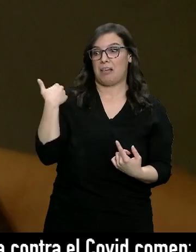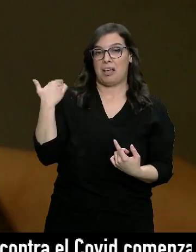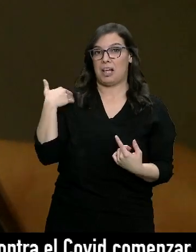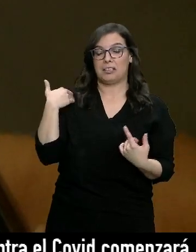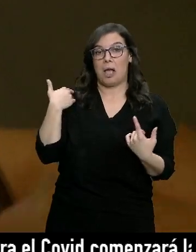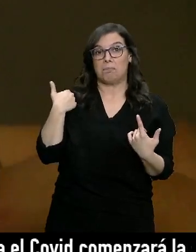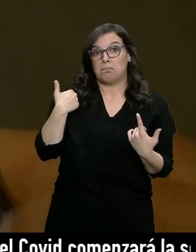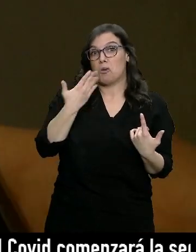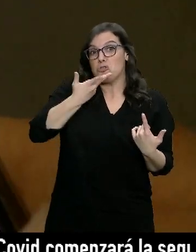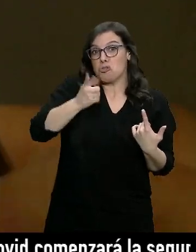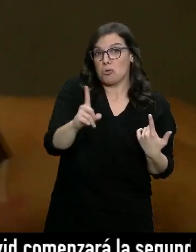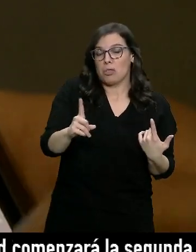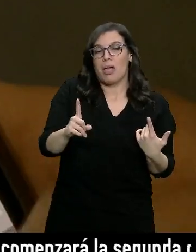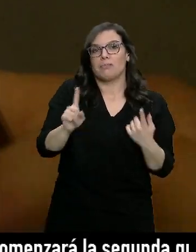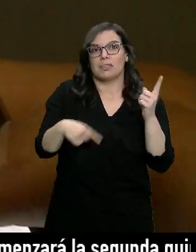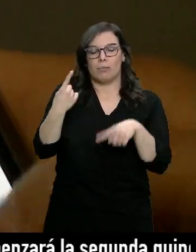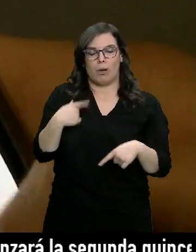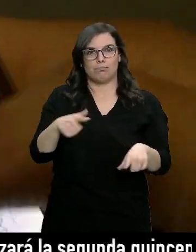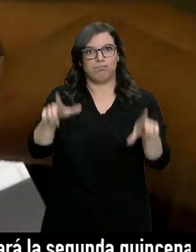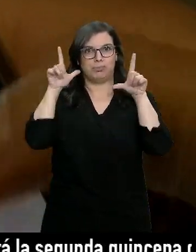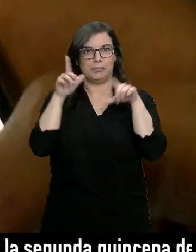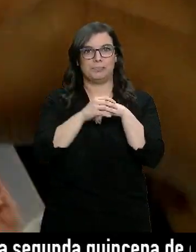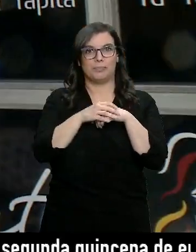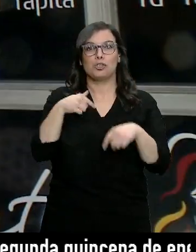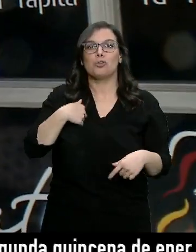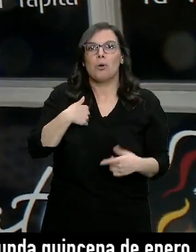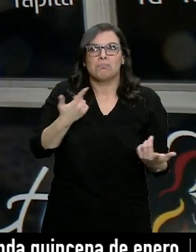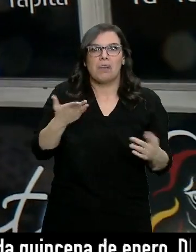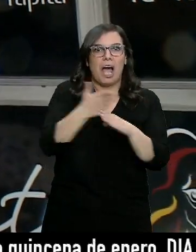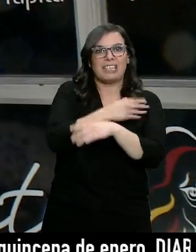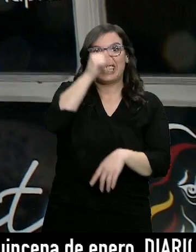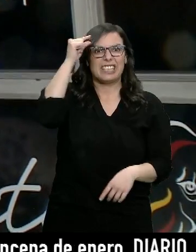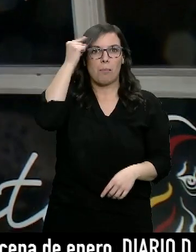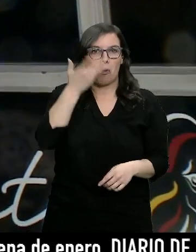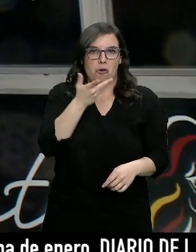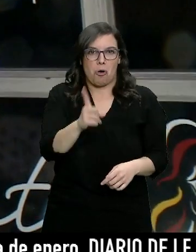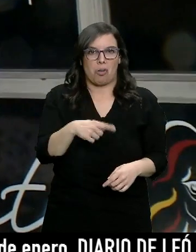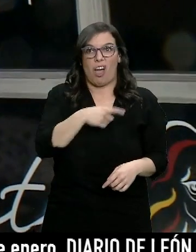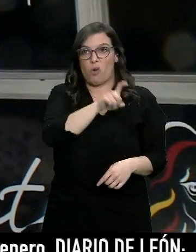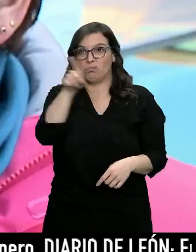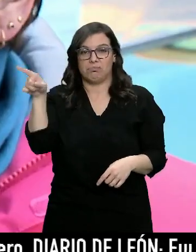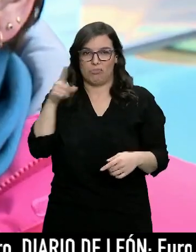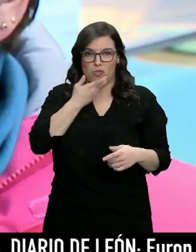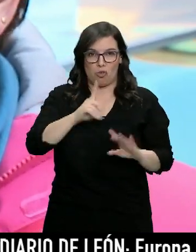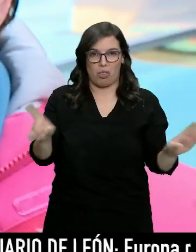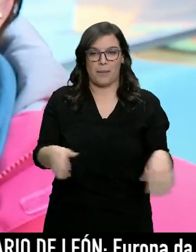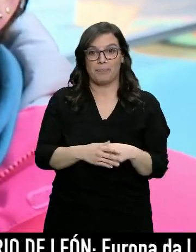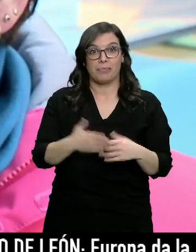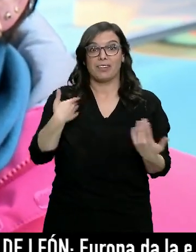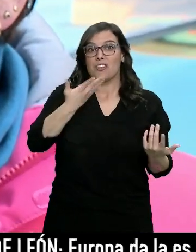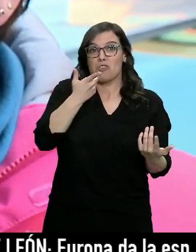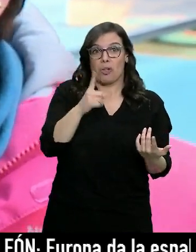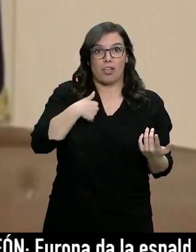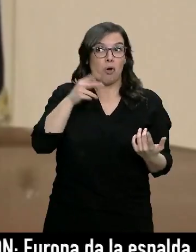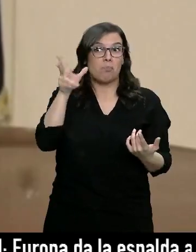meses eran invisibles para muchos. Hasta que no ha pasado esto no sabía yo quién era Simón ni ninguno de todos estos que están saliendo ahora, claro. No se le conocía,